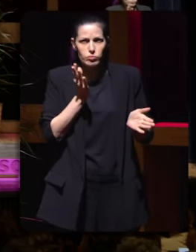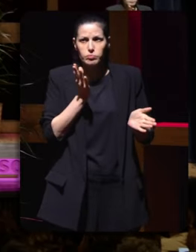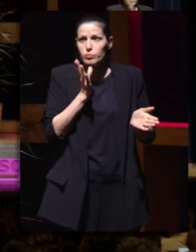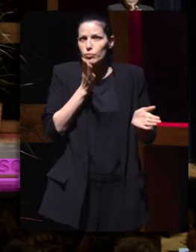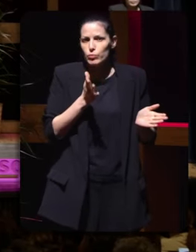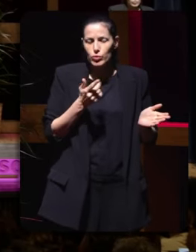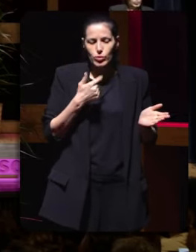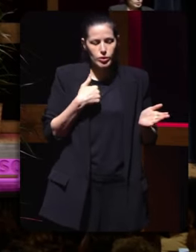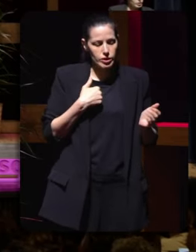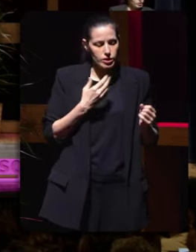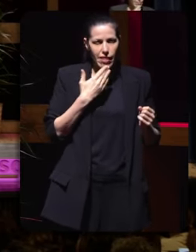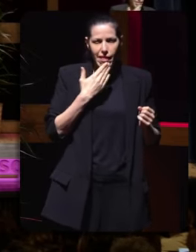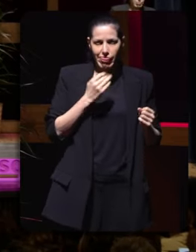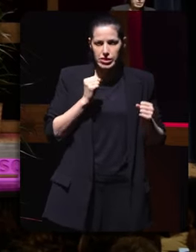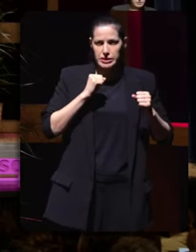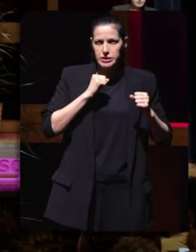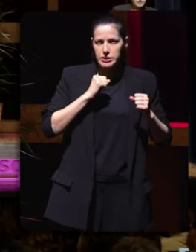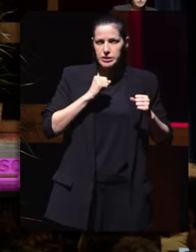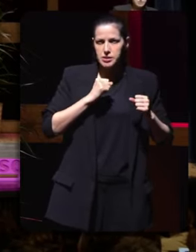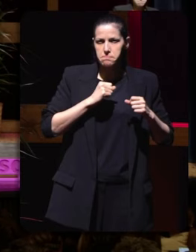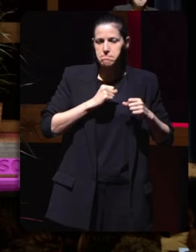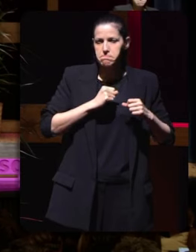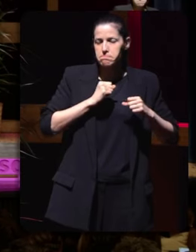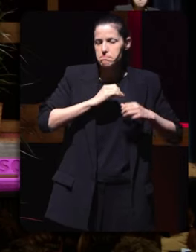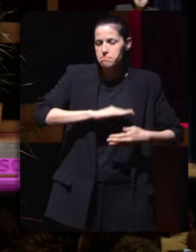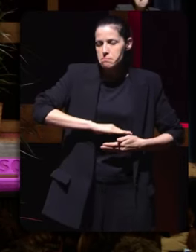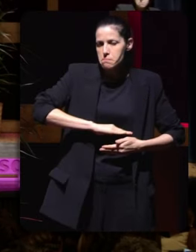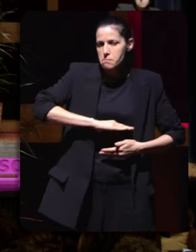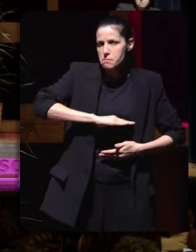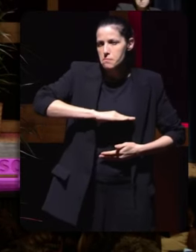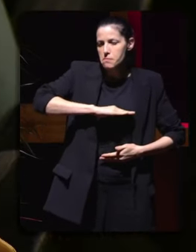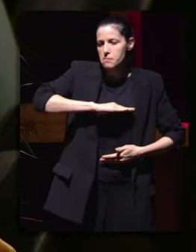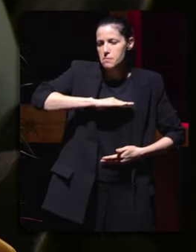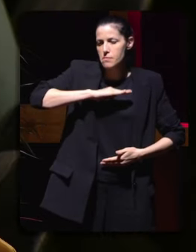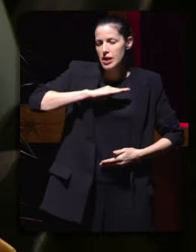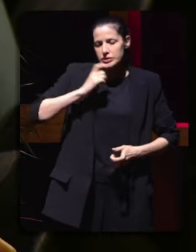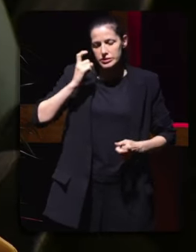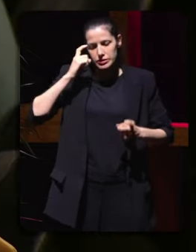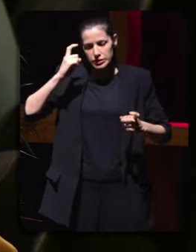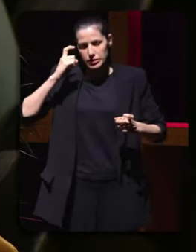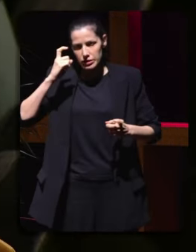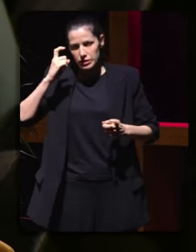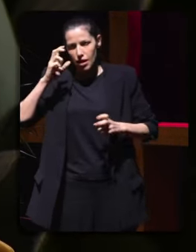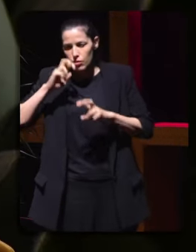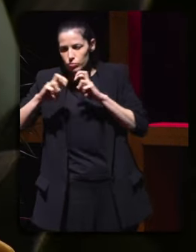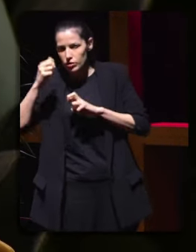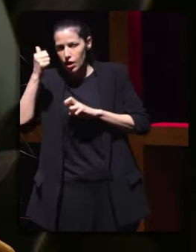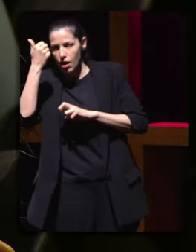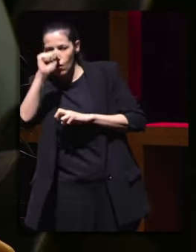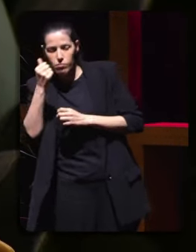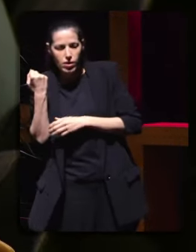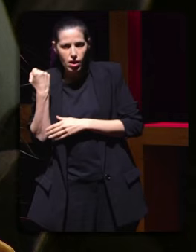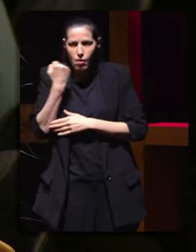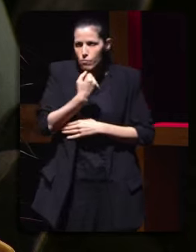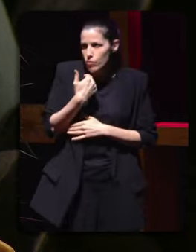sendo máis noto que me costa moito máis topar ese respaldo esa comprensión nos homens compañeros é moito máis fácil